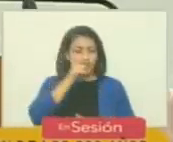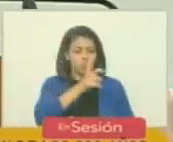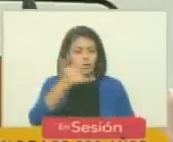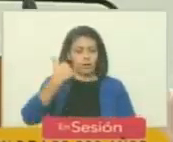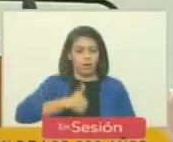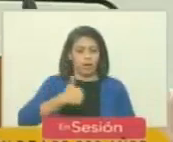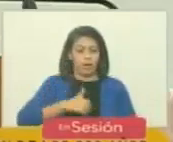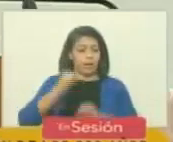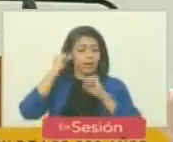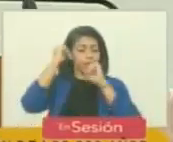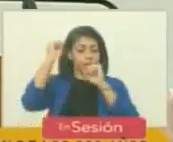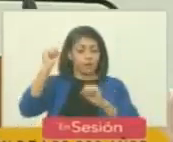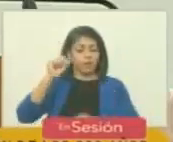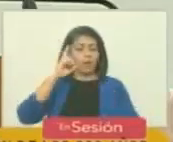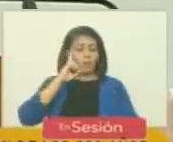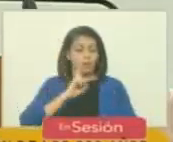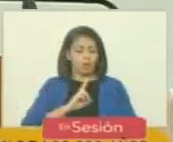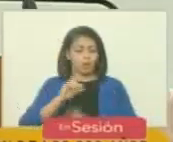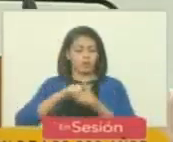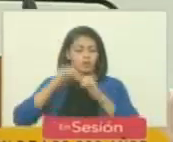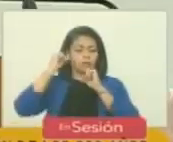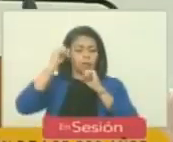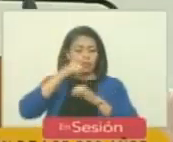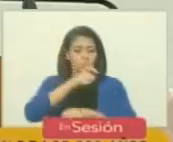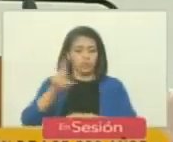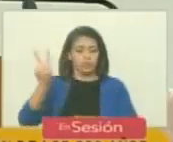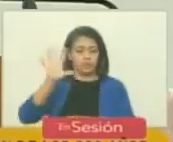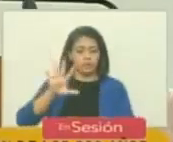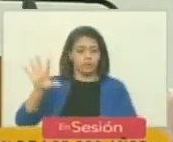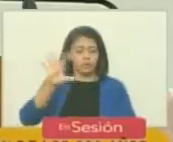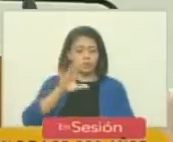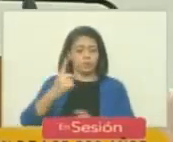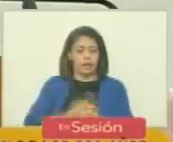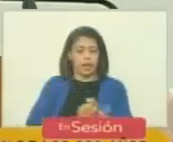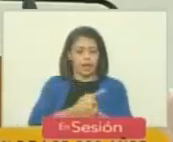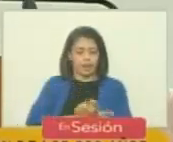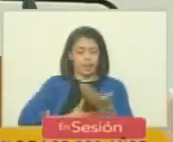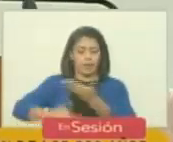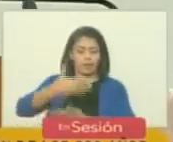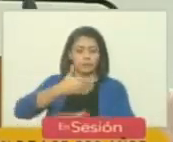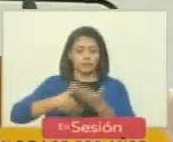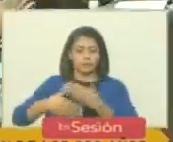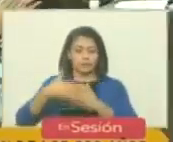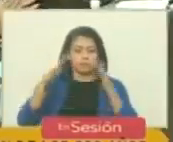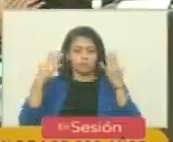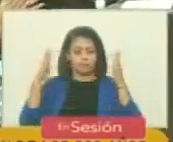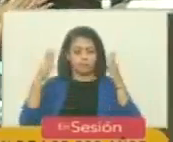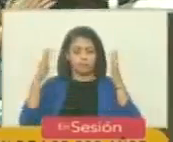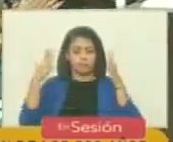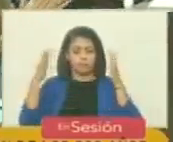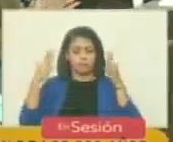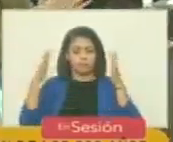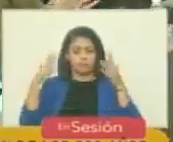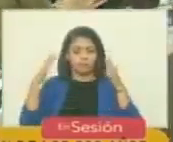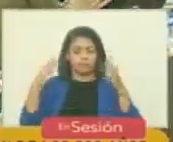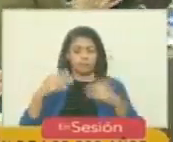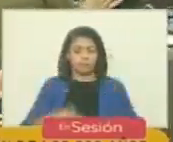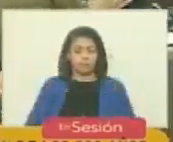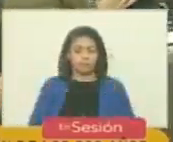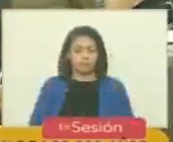de Argentina que viva el general Bolívar y que viva el pueblo de Venezuela hermanos que somos gracias gracias